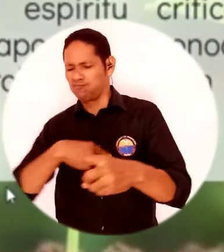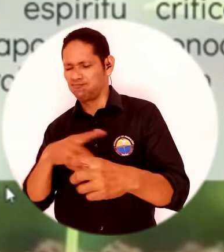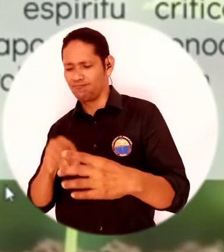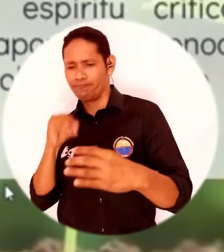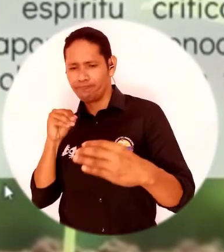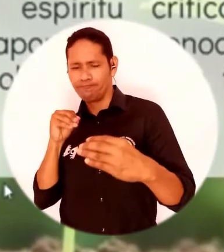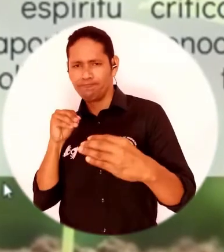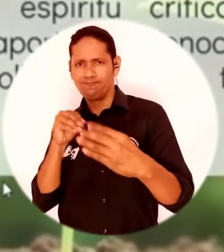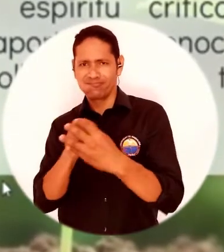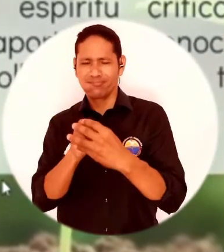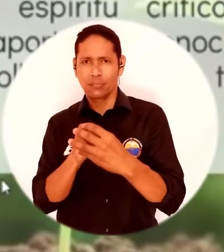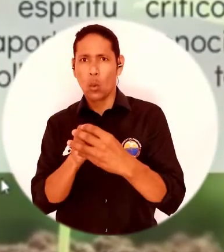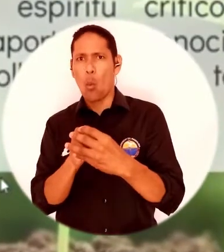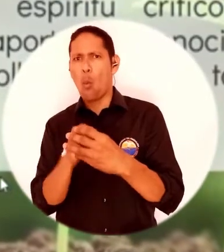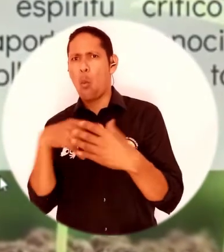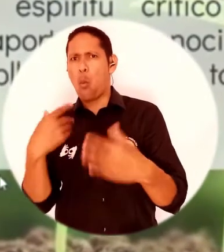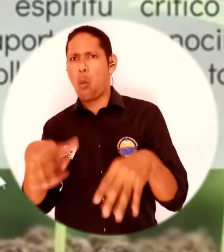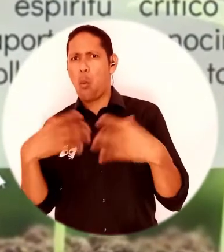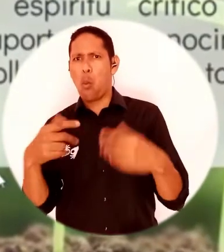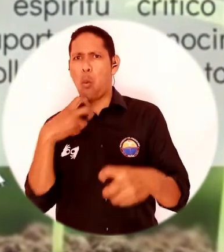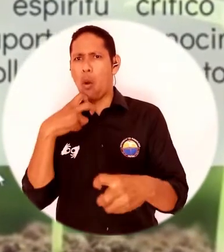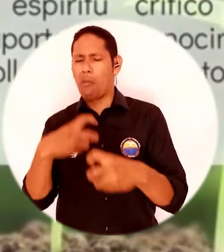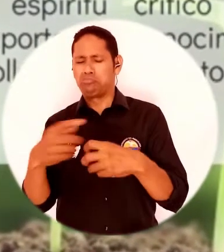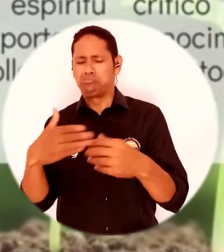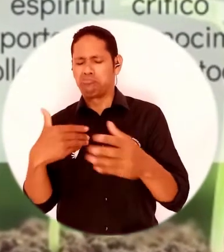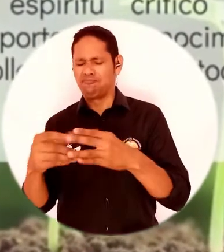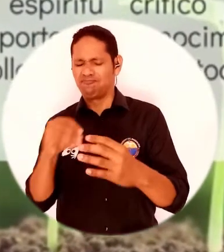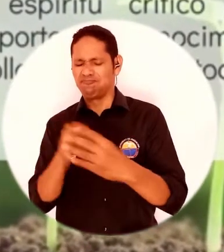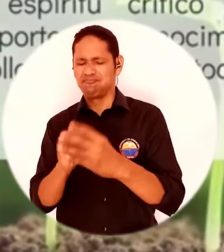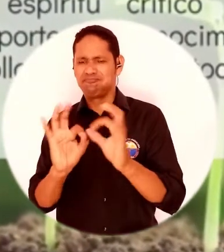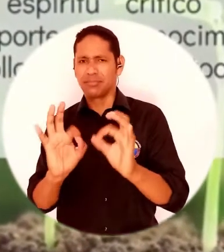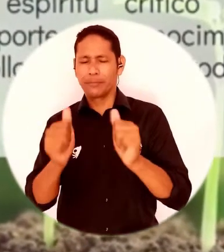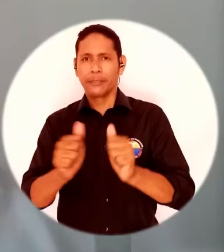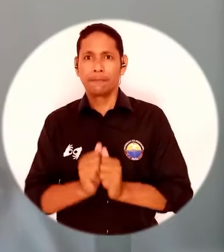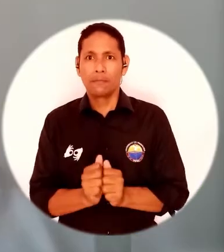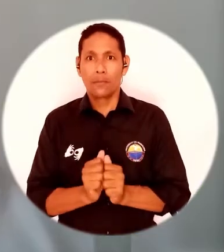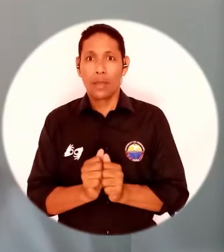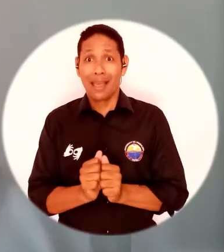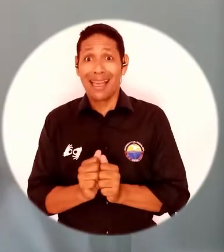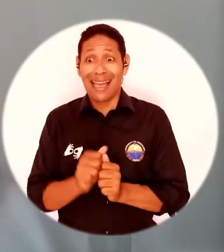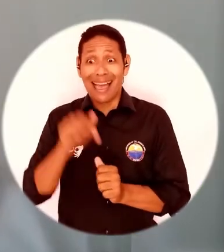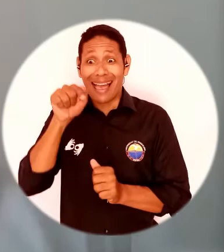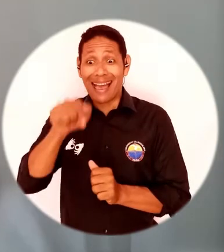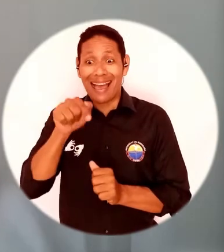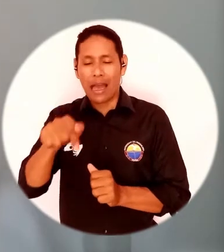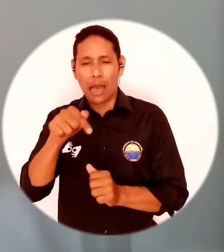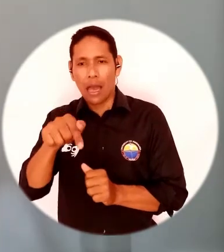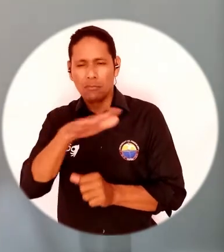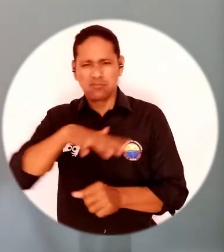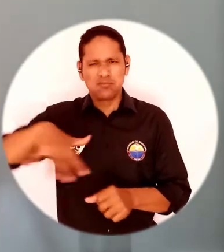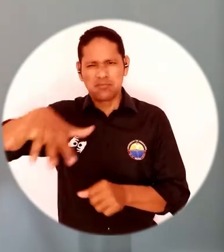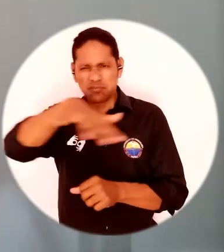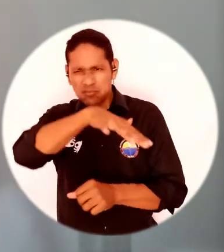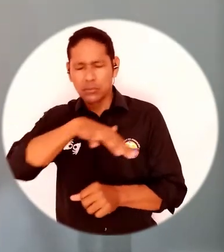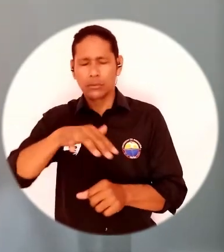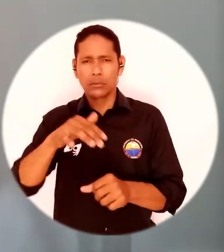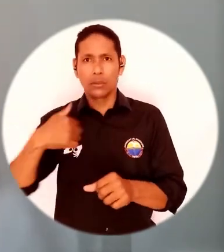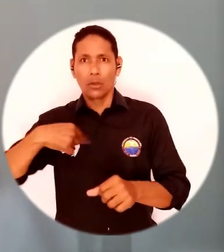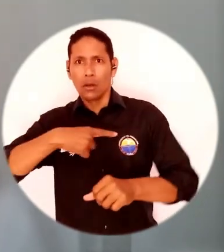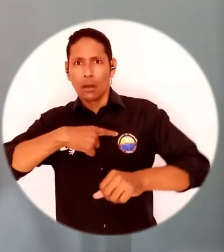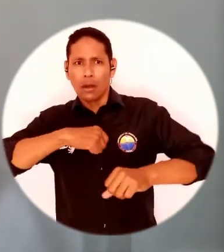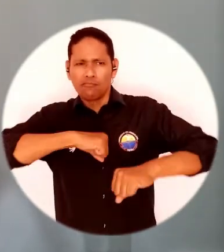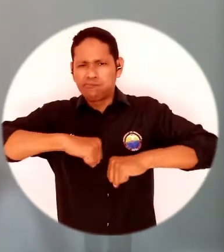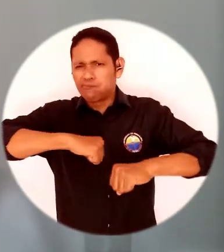situaciones difíciles de nuestro entorno, y que en ese escenario hemos